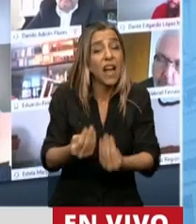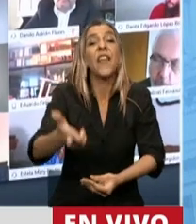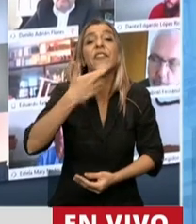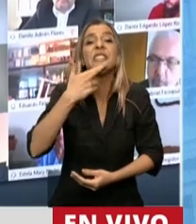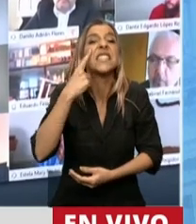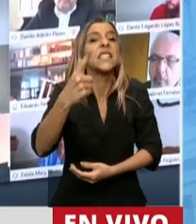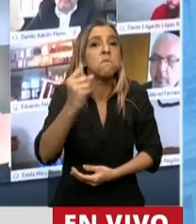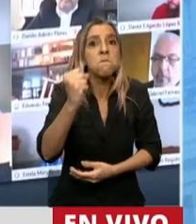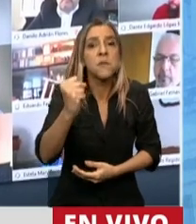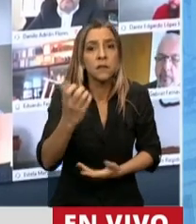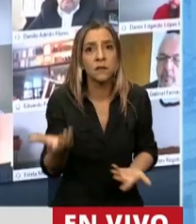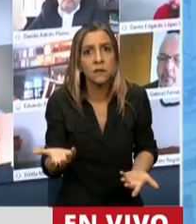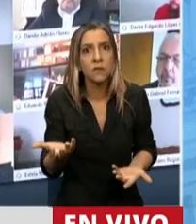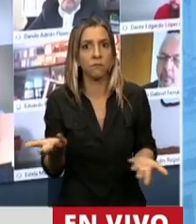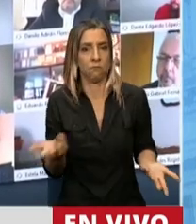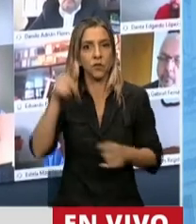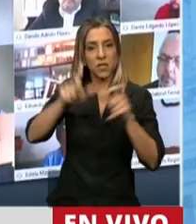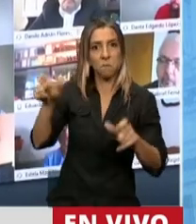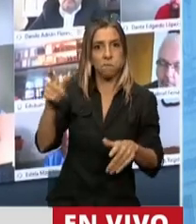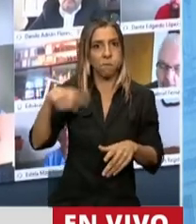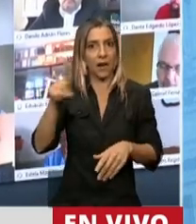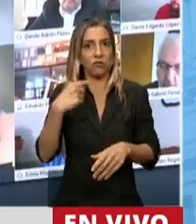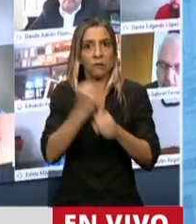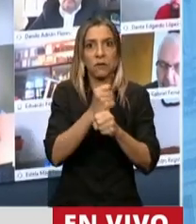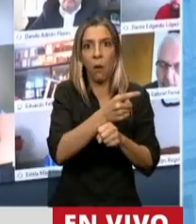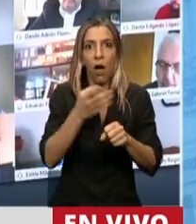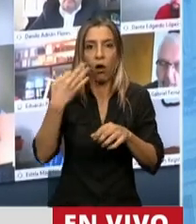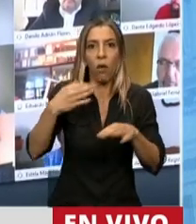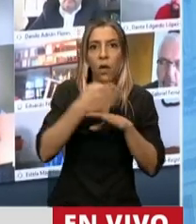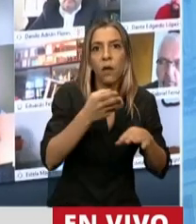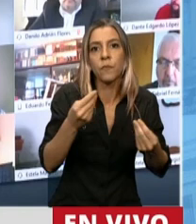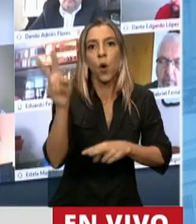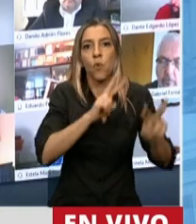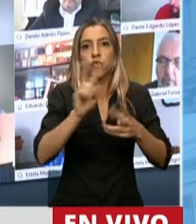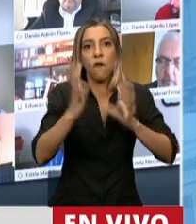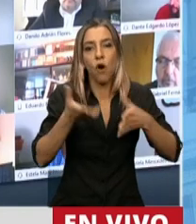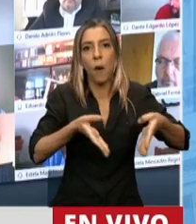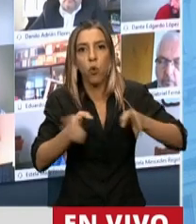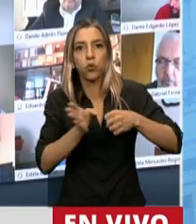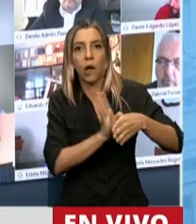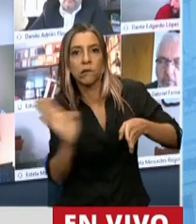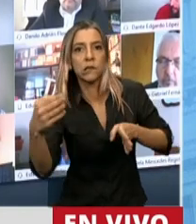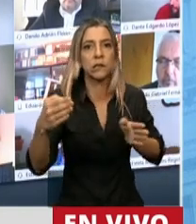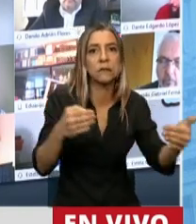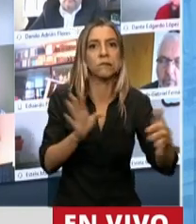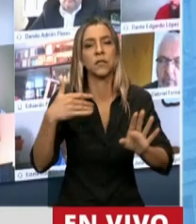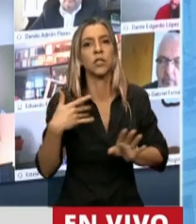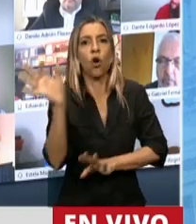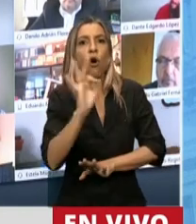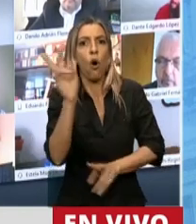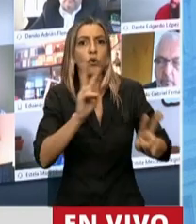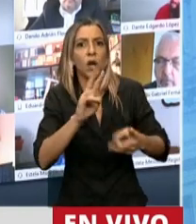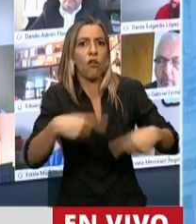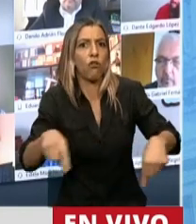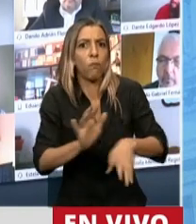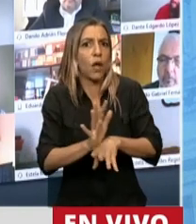solo generan que los productores busquen caminos alternativos. Un segundo, presidente, cayendo a la ilegalidad y se